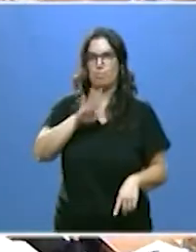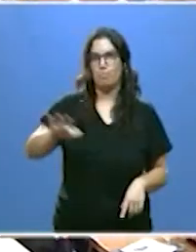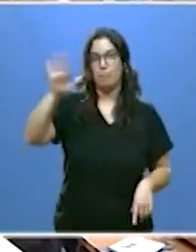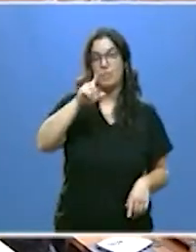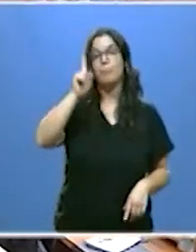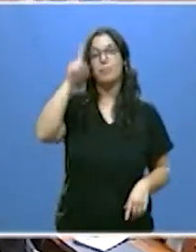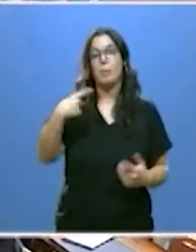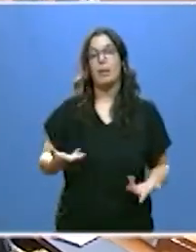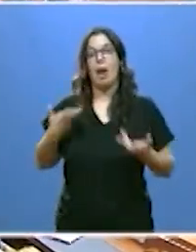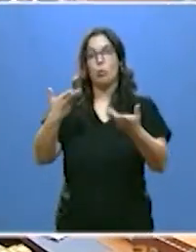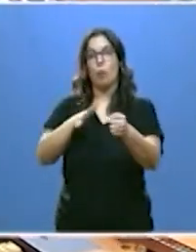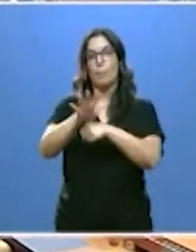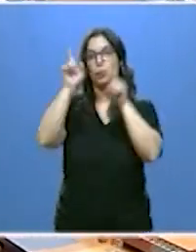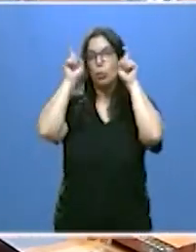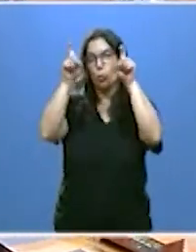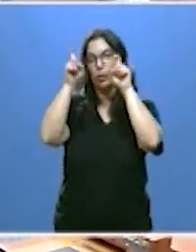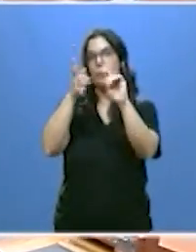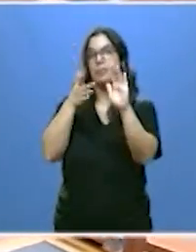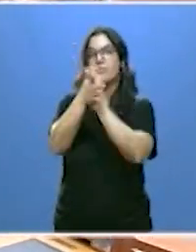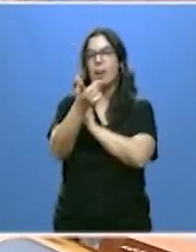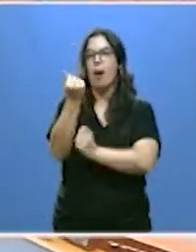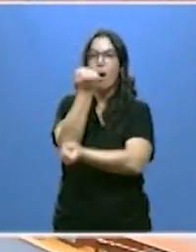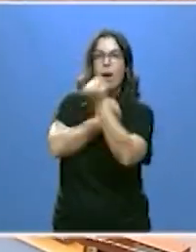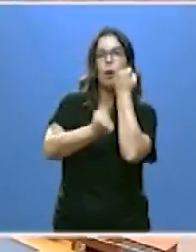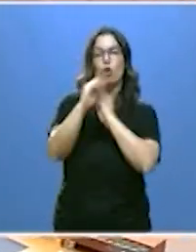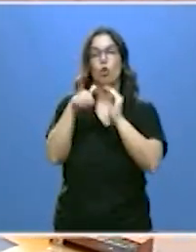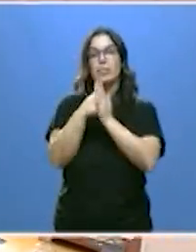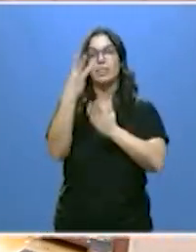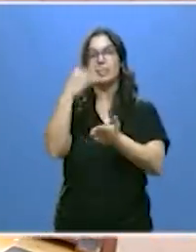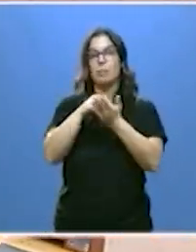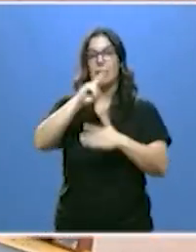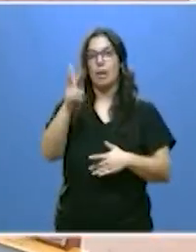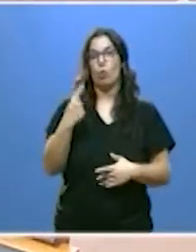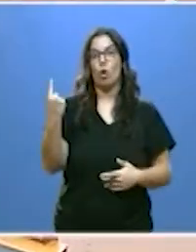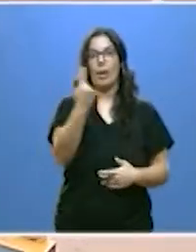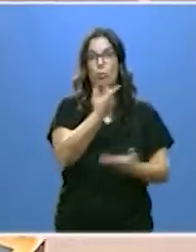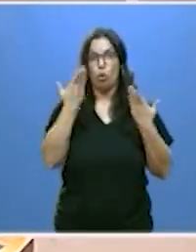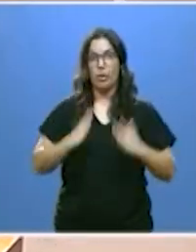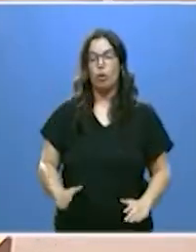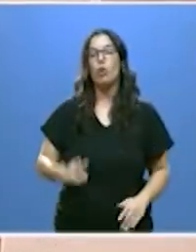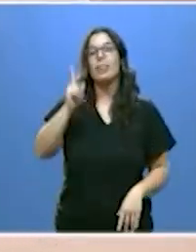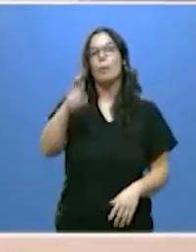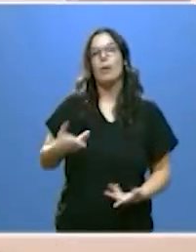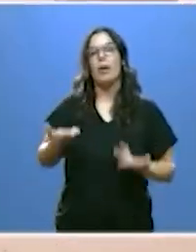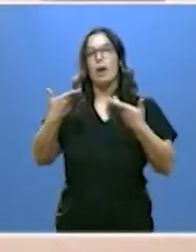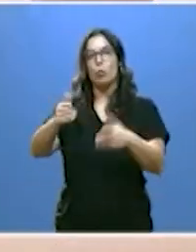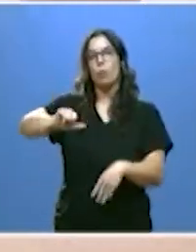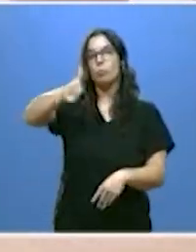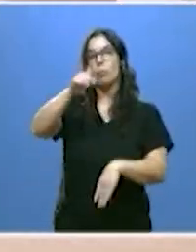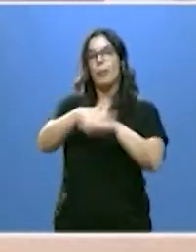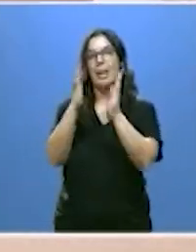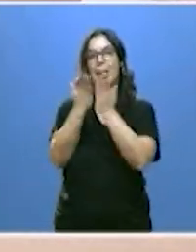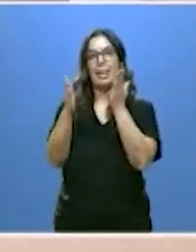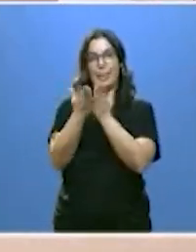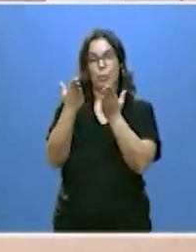nuestras ayudas en el ámbito educativo que suponen un ahorro de hasta 3.000 euros por hijo o las ayudas concedidas para los libros de